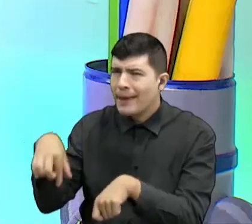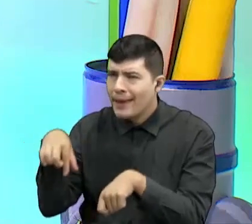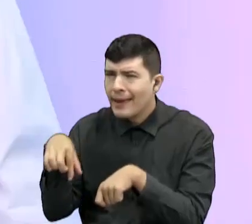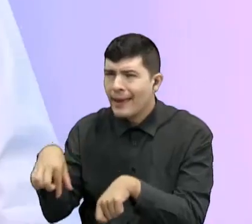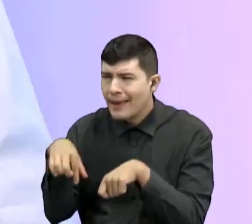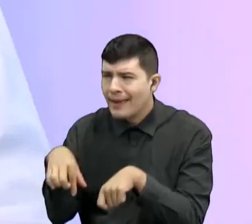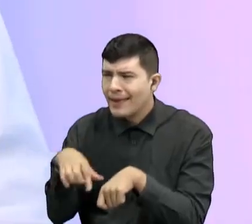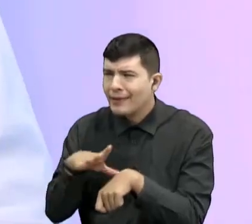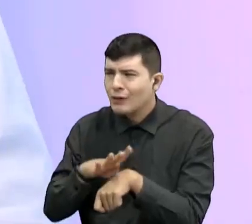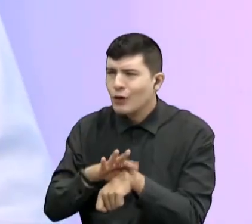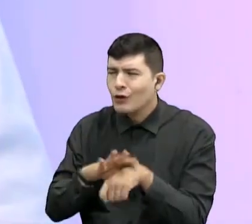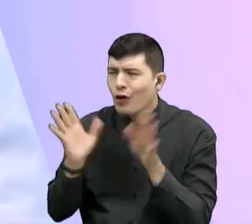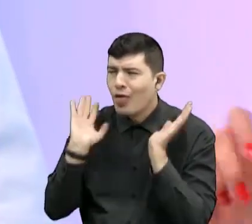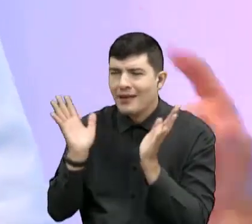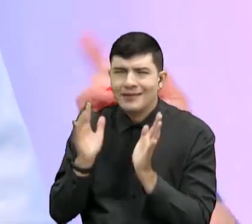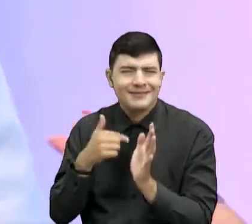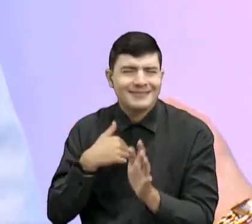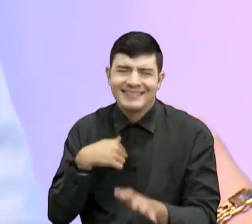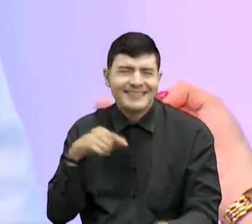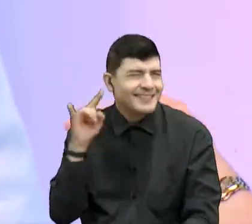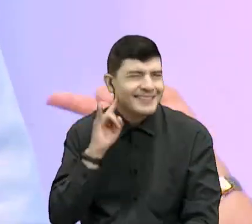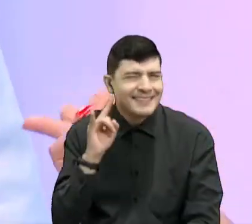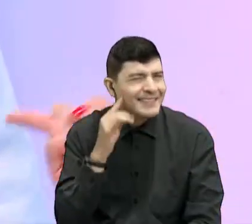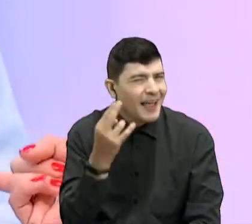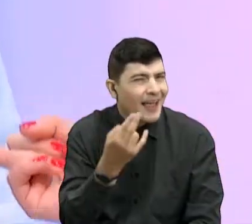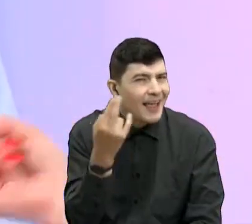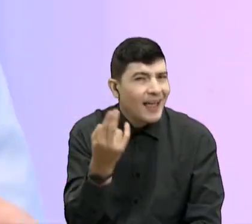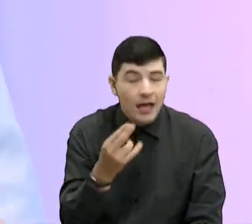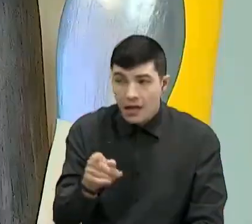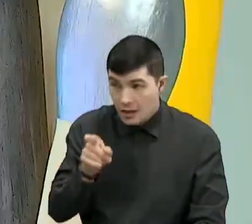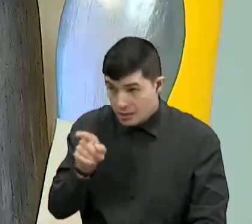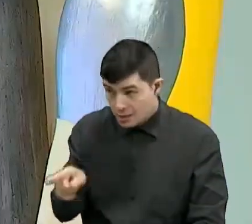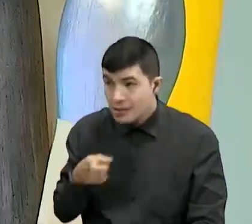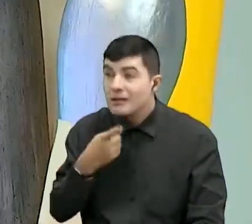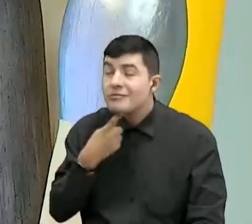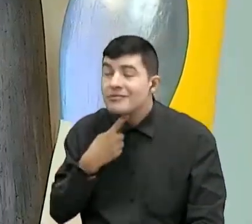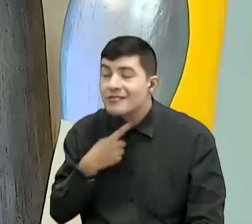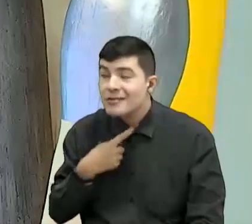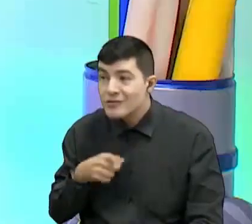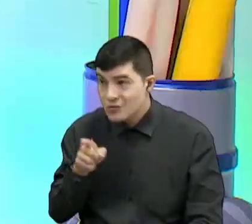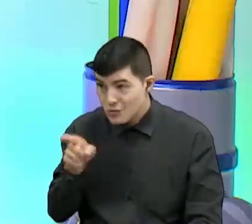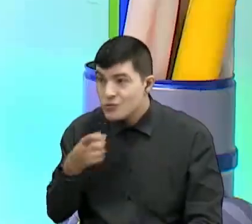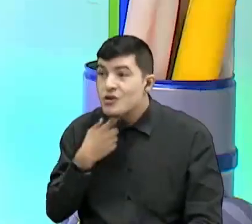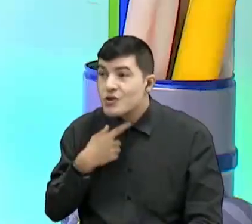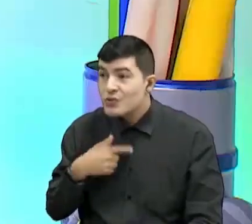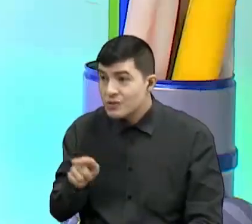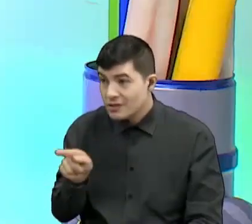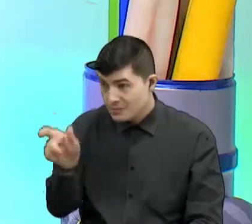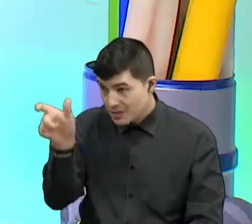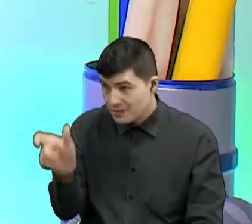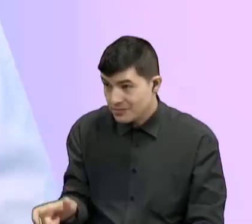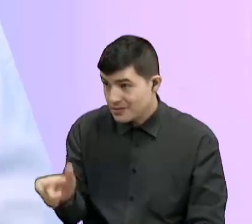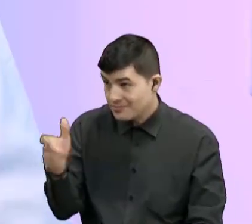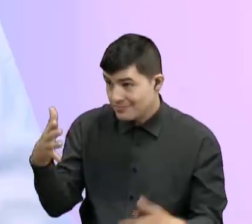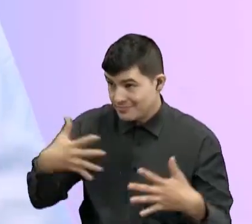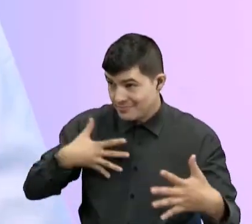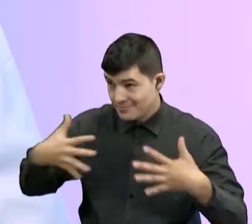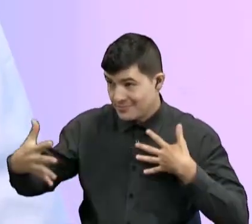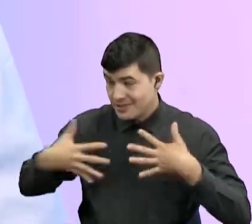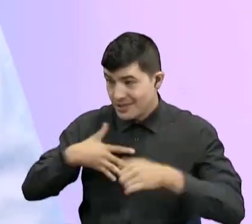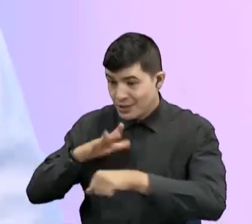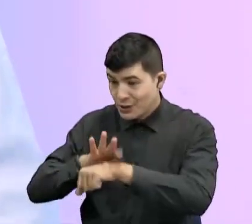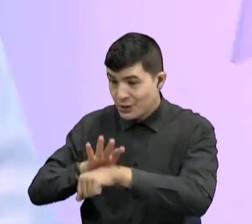¡No lo expliqué! Que si te gustó el doctor P que hoy nos acompaña. ¿Sí?